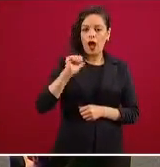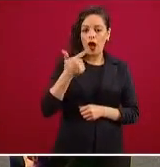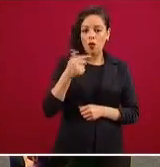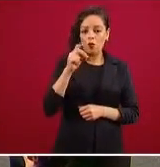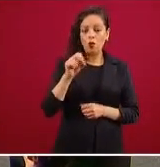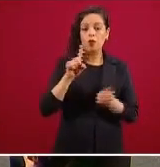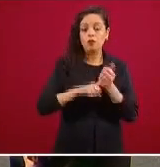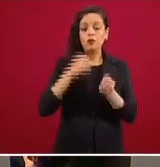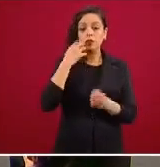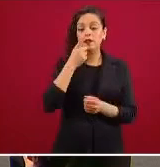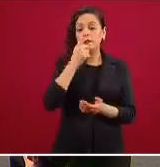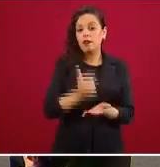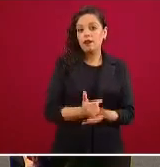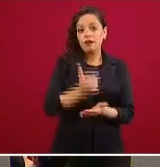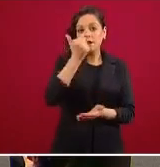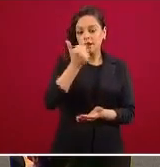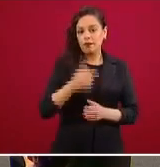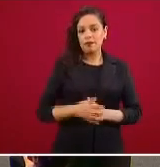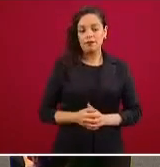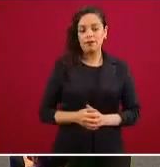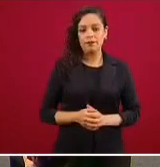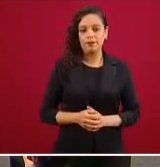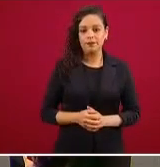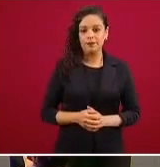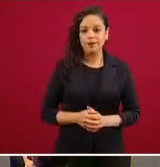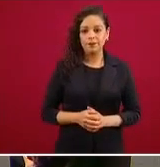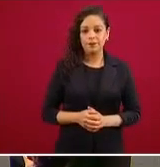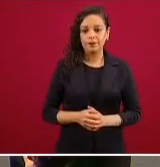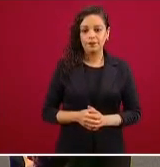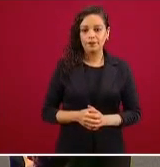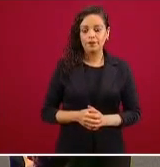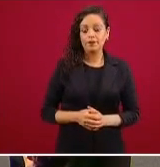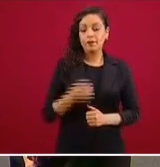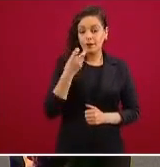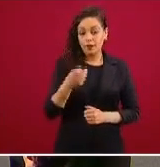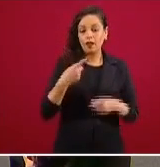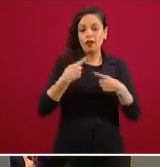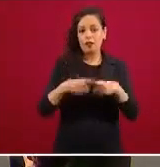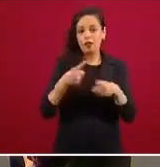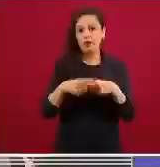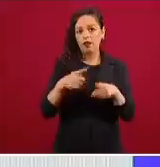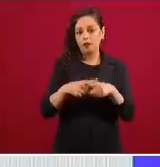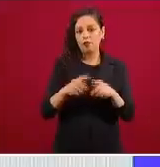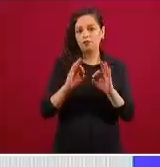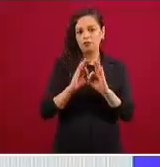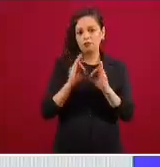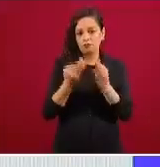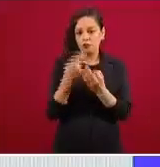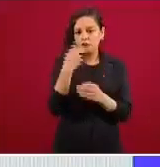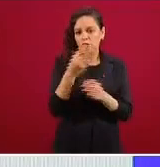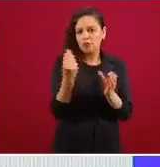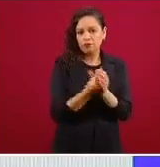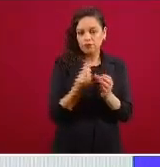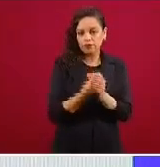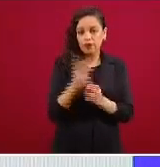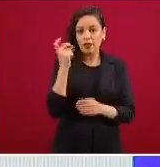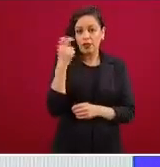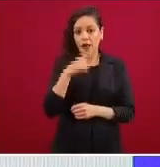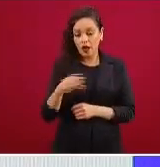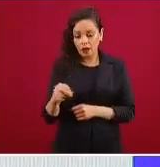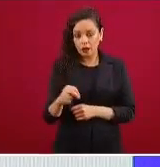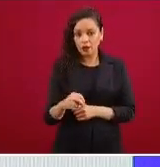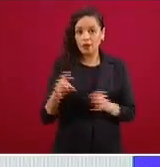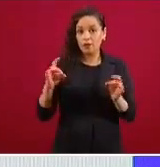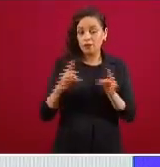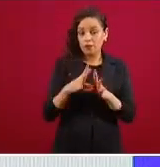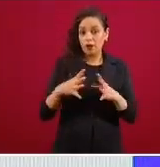y generalmente es una mezcla de tipos de daño un daño por inflamación y un daño por